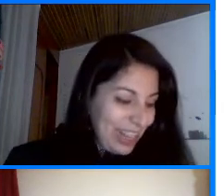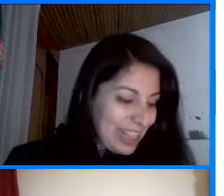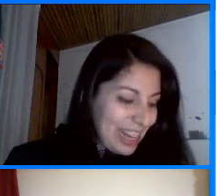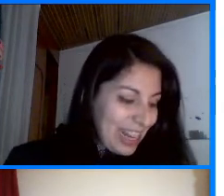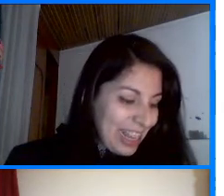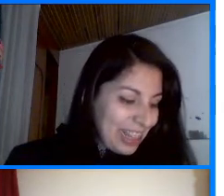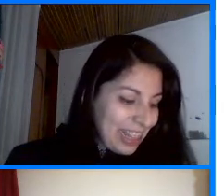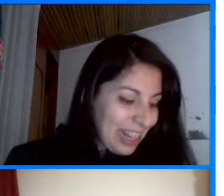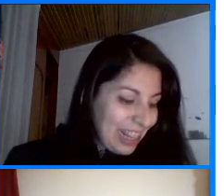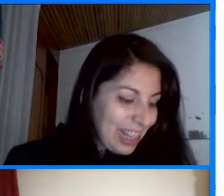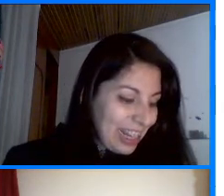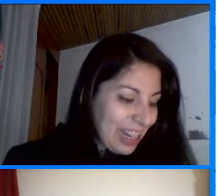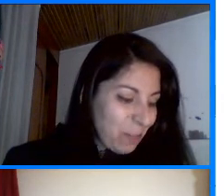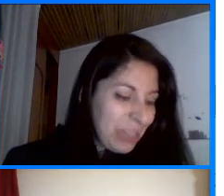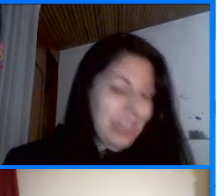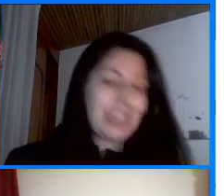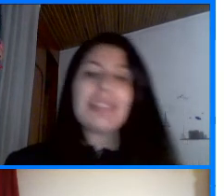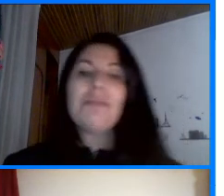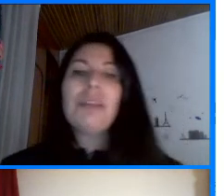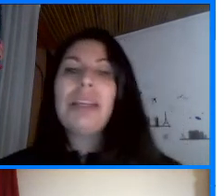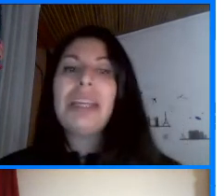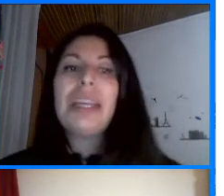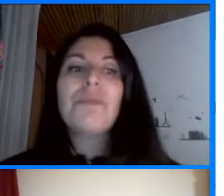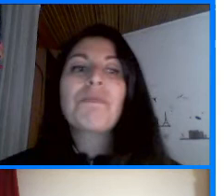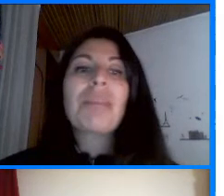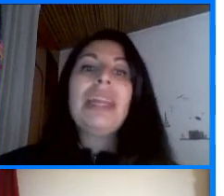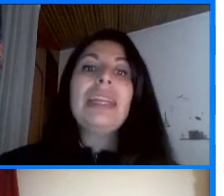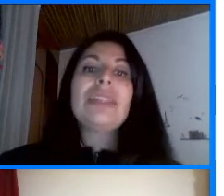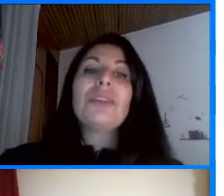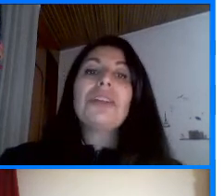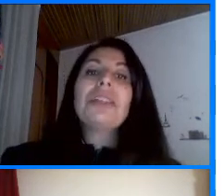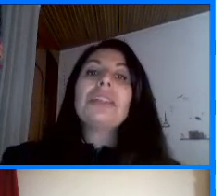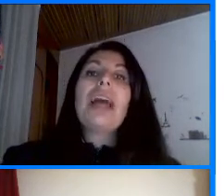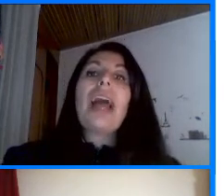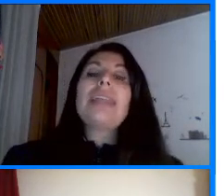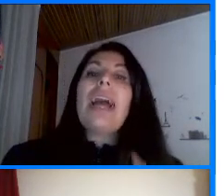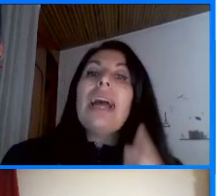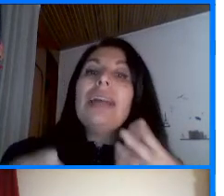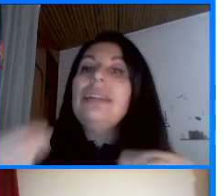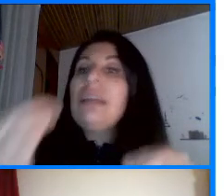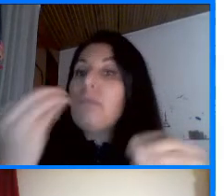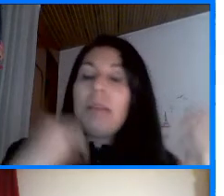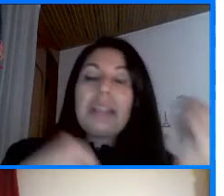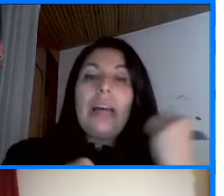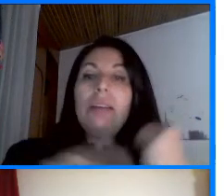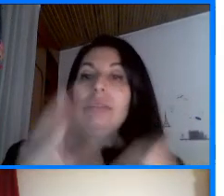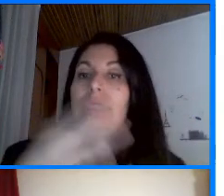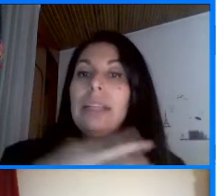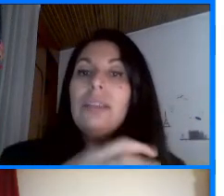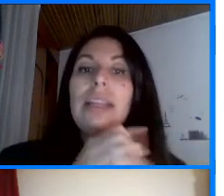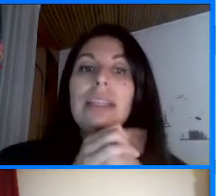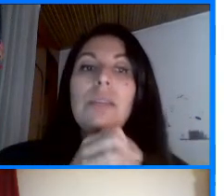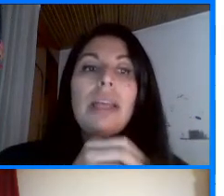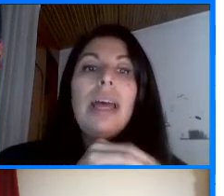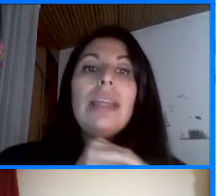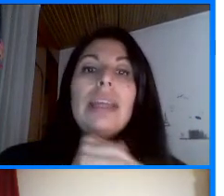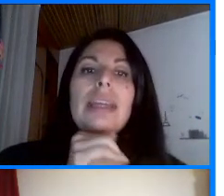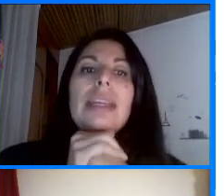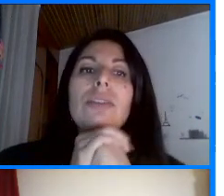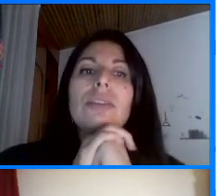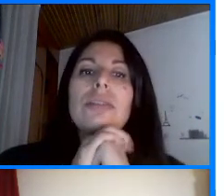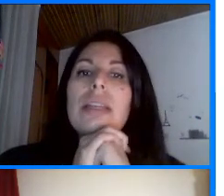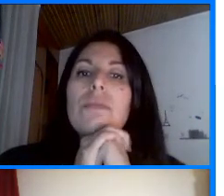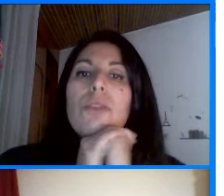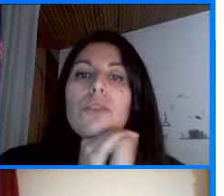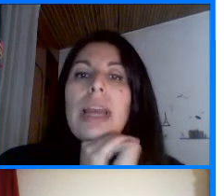Excelente Daniel Benítez Bienvenido Listo Entonces Ya hemos pasado Cierto La antigüedad